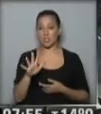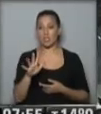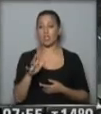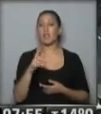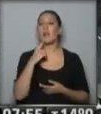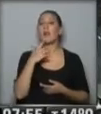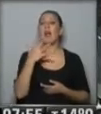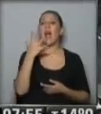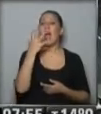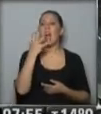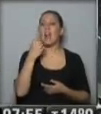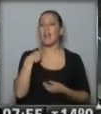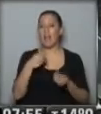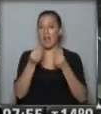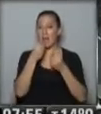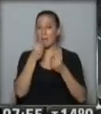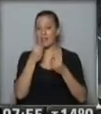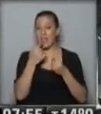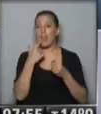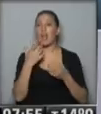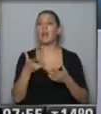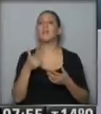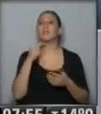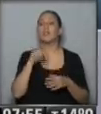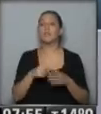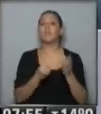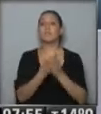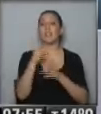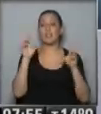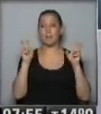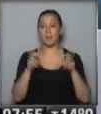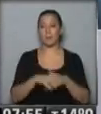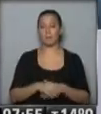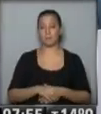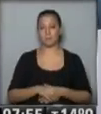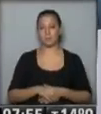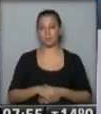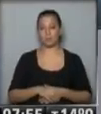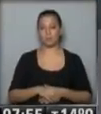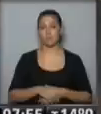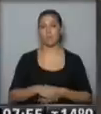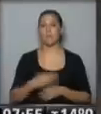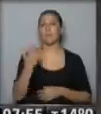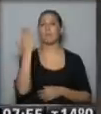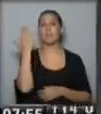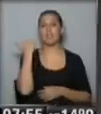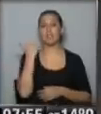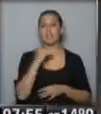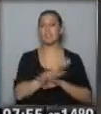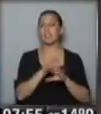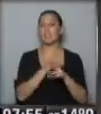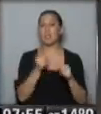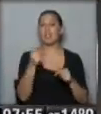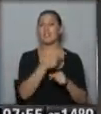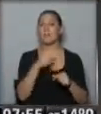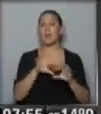Alergias alimentarias es el tema esta mañana para el doctor Sergio Esniec. Buen día. Buen día, ¿cómo están? Muy bien. Se cumplió ayer, se terminó ayer la